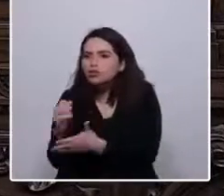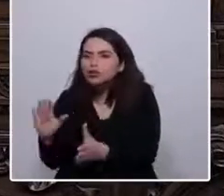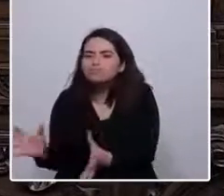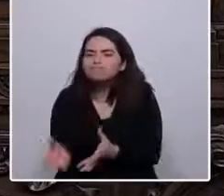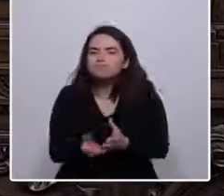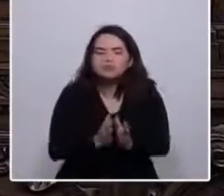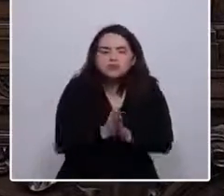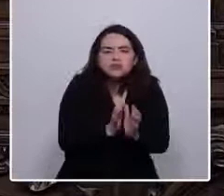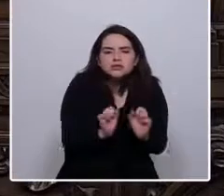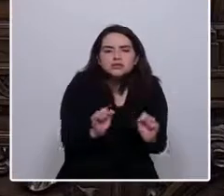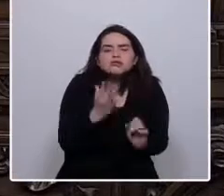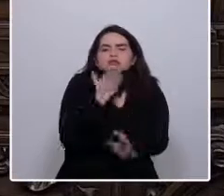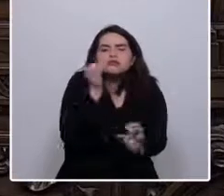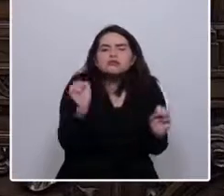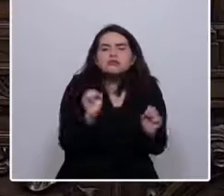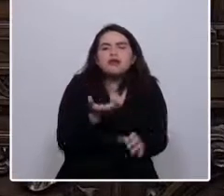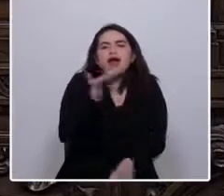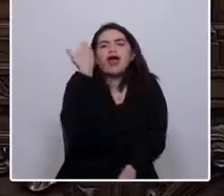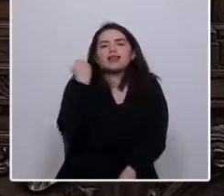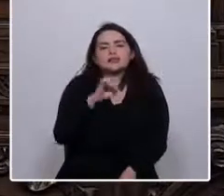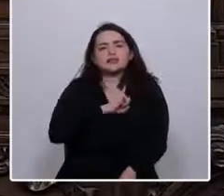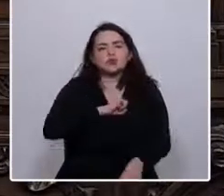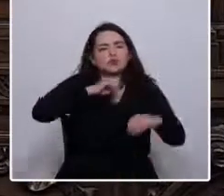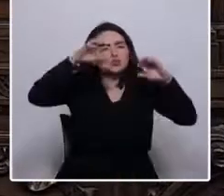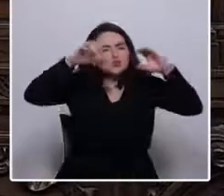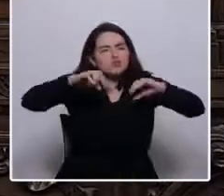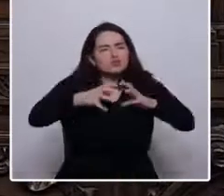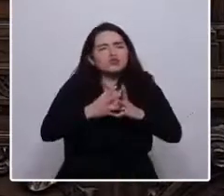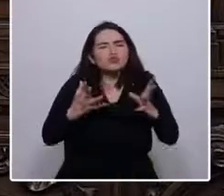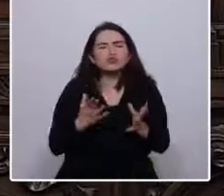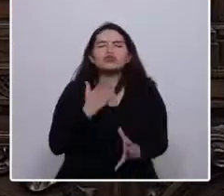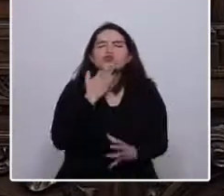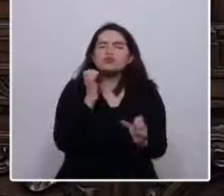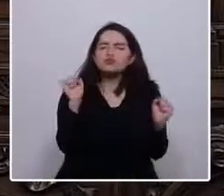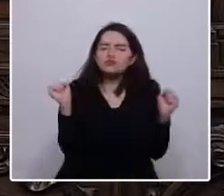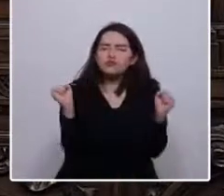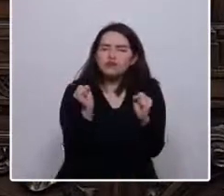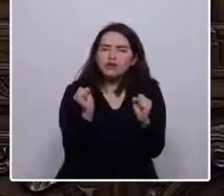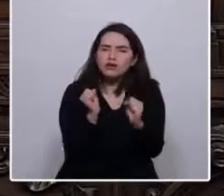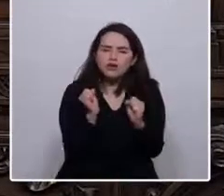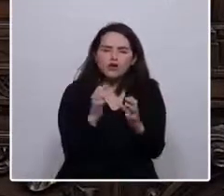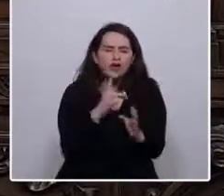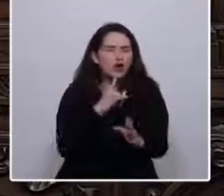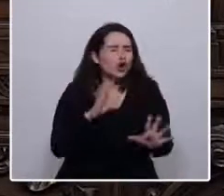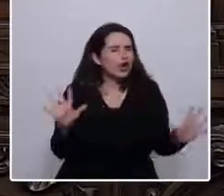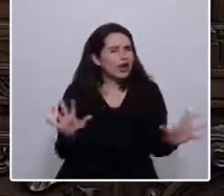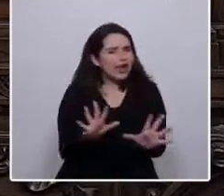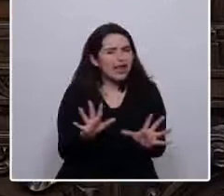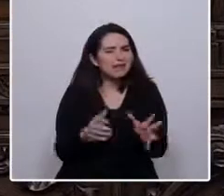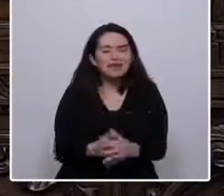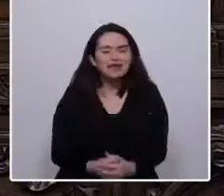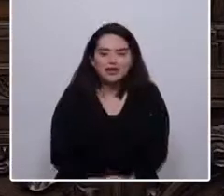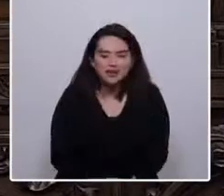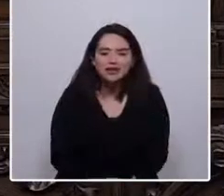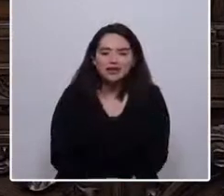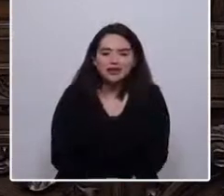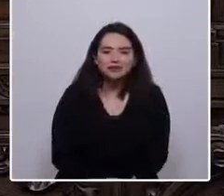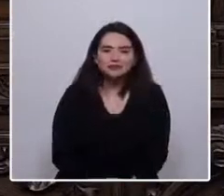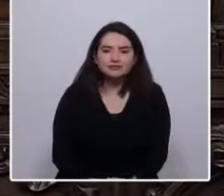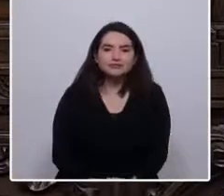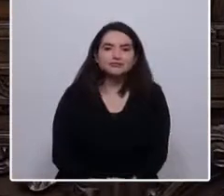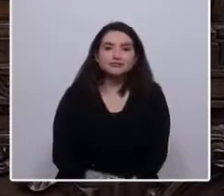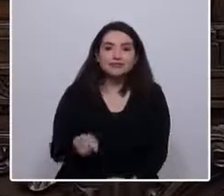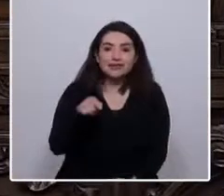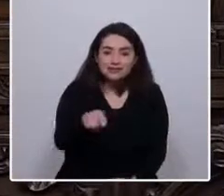en tiempos en que en Santiago llovía muchísimo y hacía un frío terrible. Pocos sobrevivían en esa